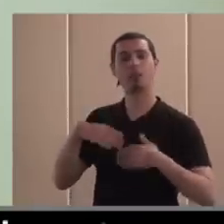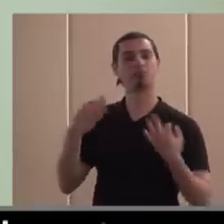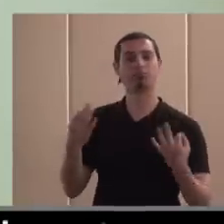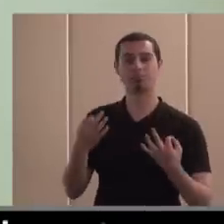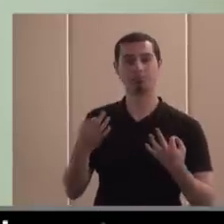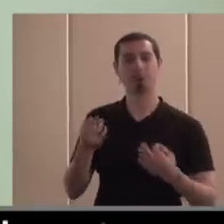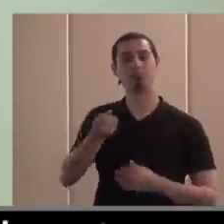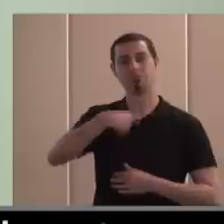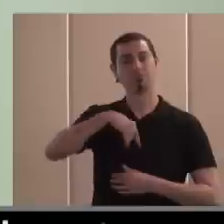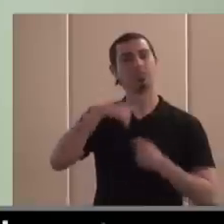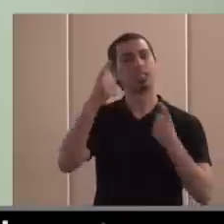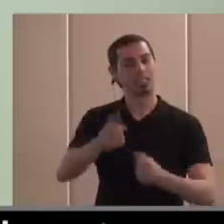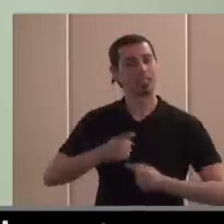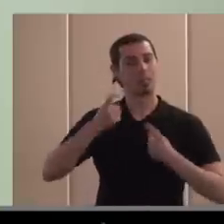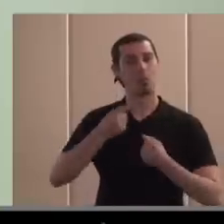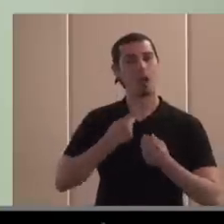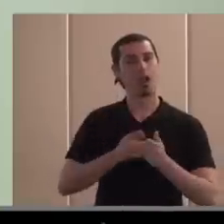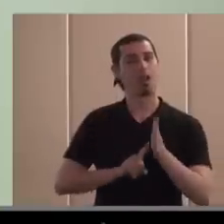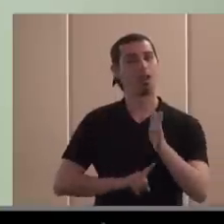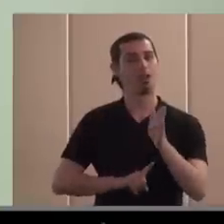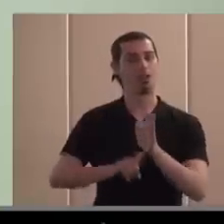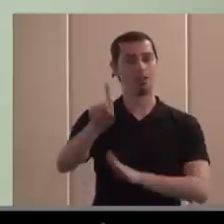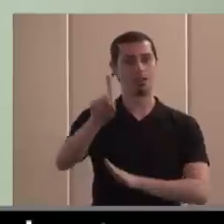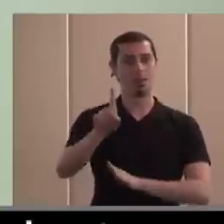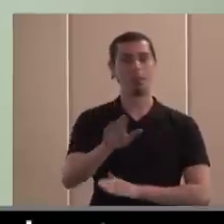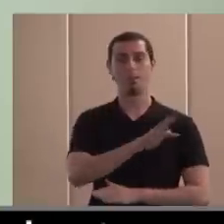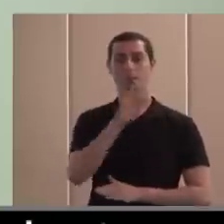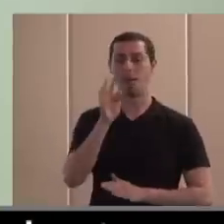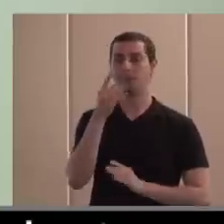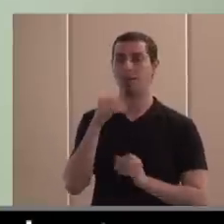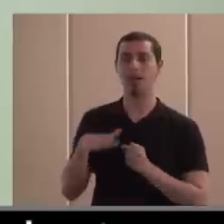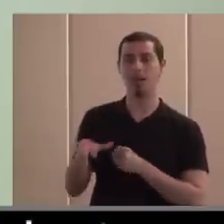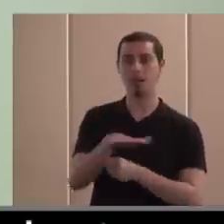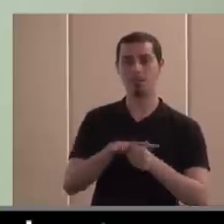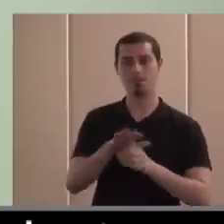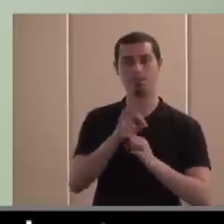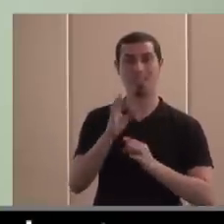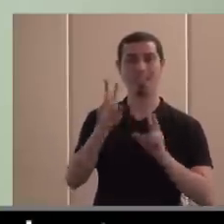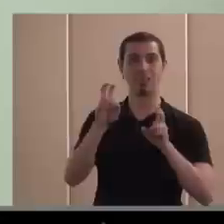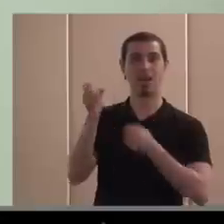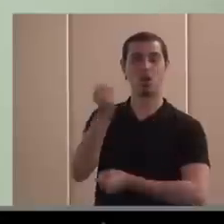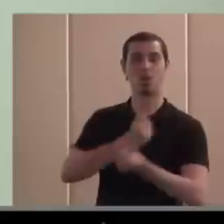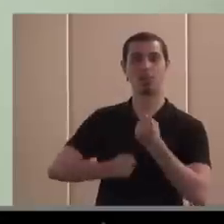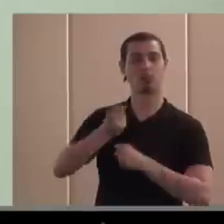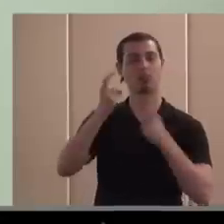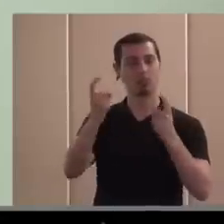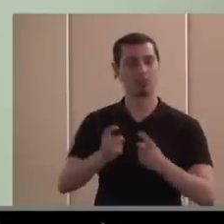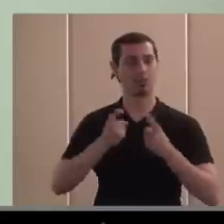de salir de ella por muchos medios y también en el ámbito, en la dimensión económica, hemos tratado de ir